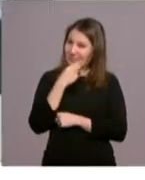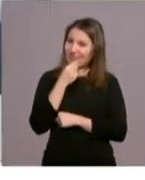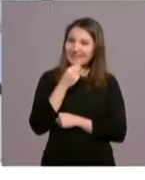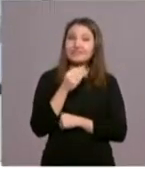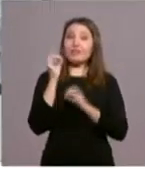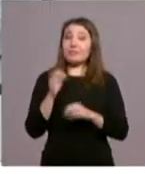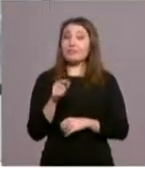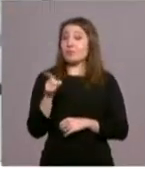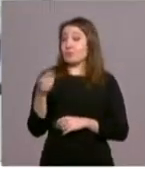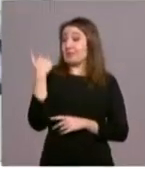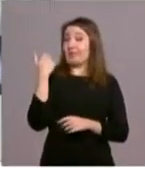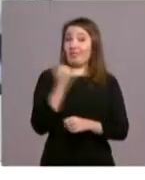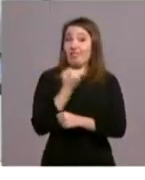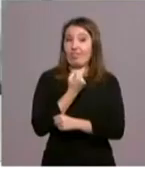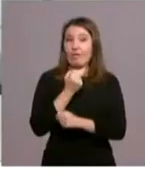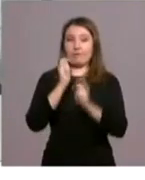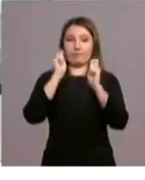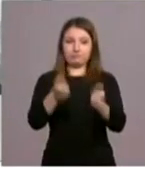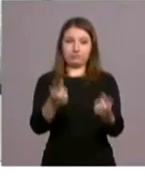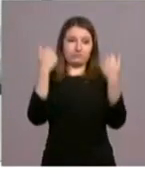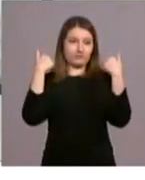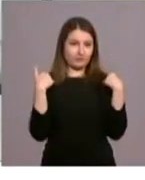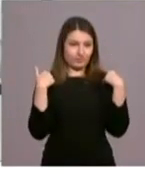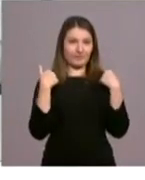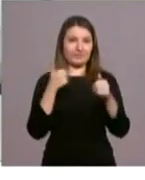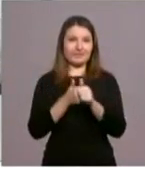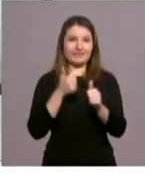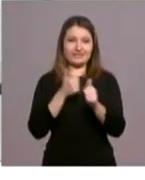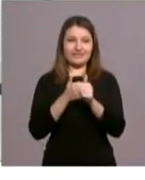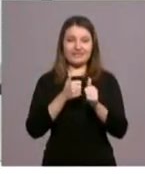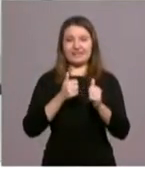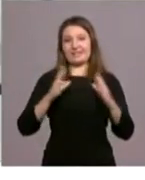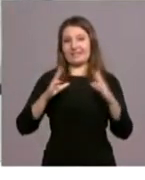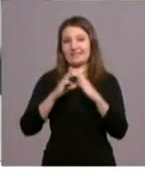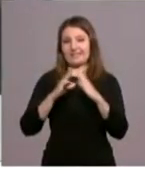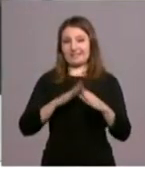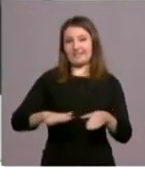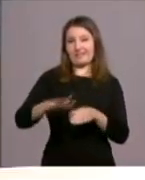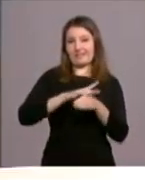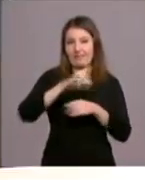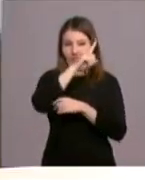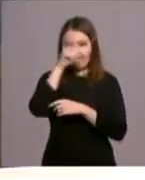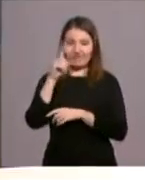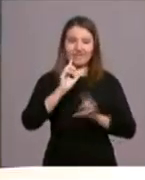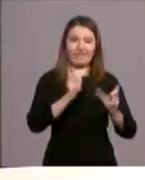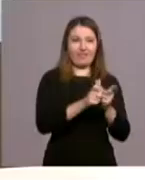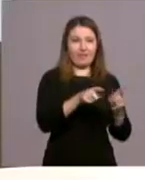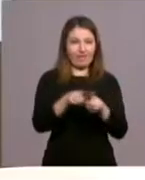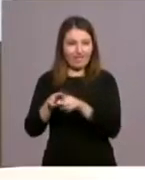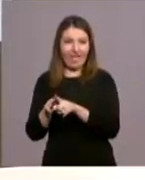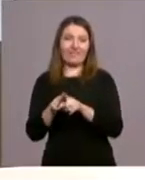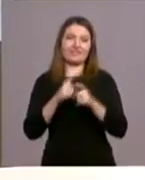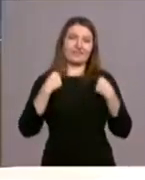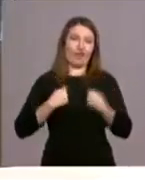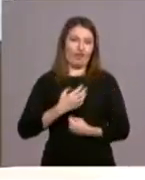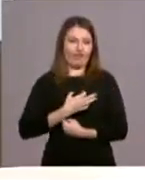Acabas de ser nombrado el pasado mes de diciembre asistente eclesiástico de hermandades y cofradías del Archidiocesis de Madrid. ¿Cómo te han recibido